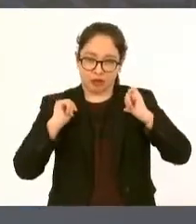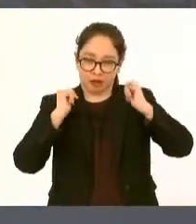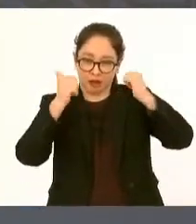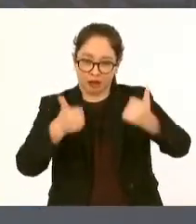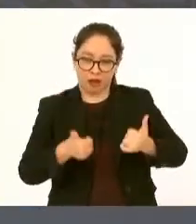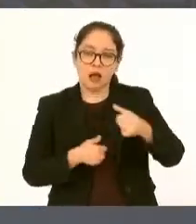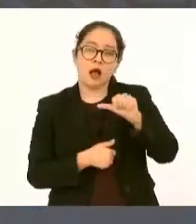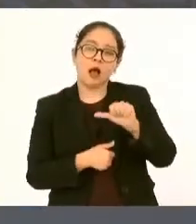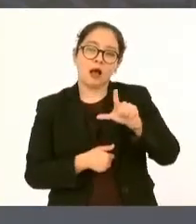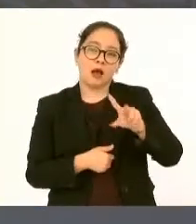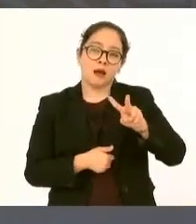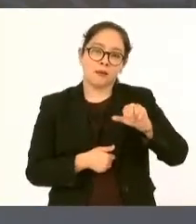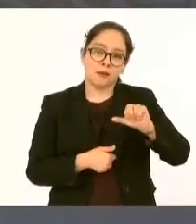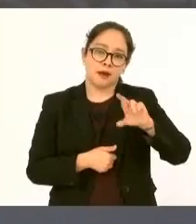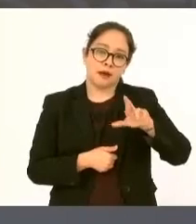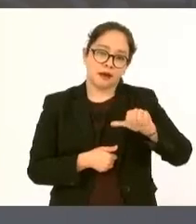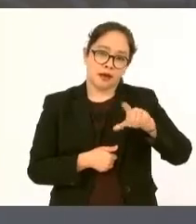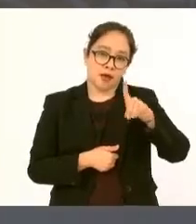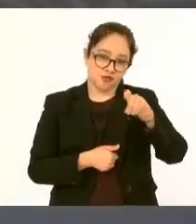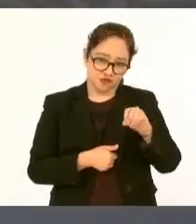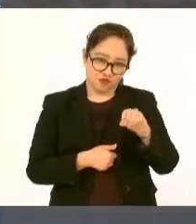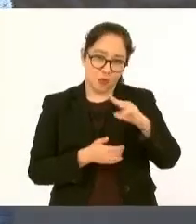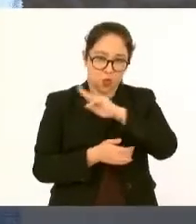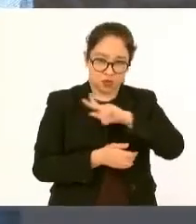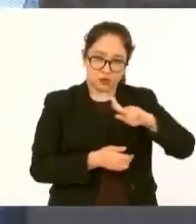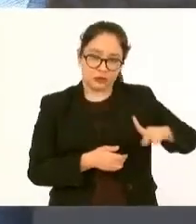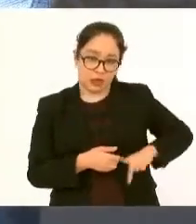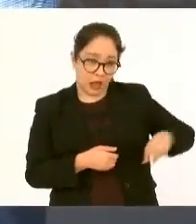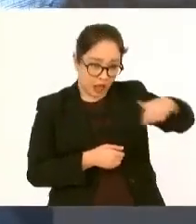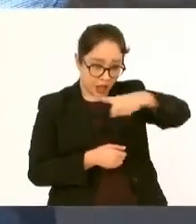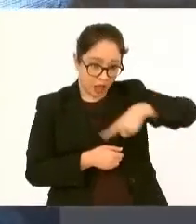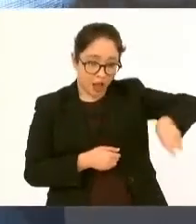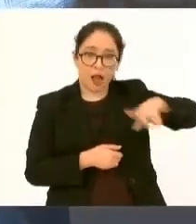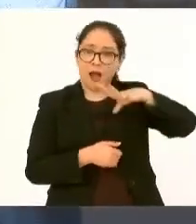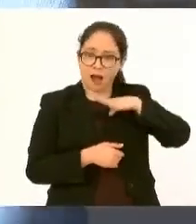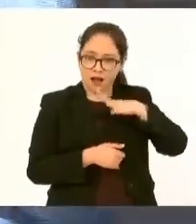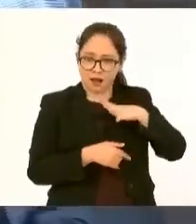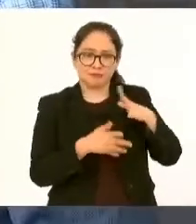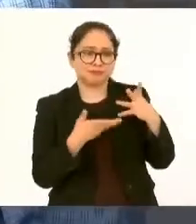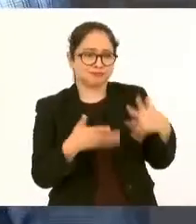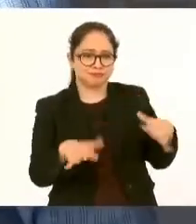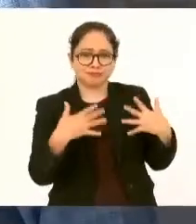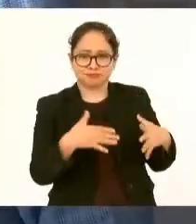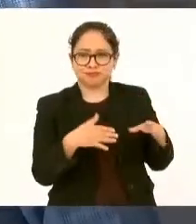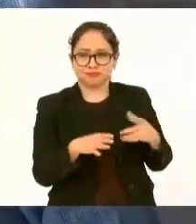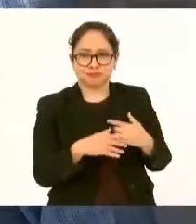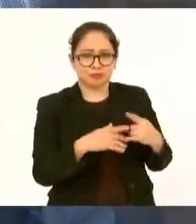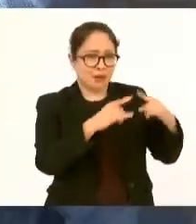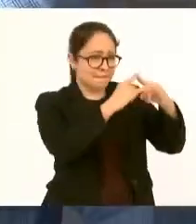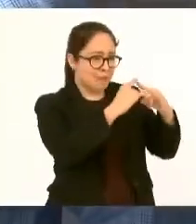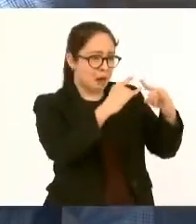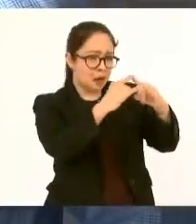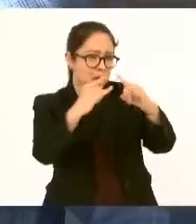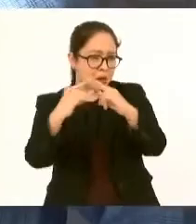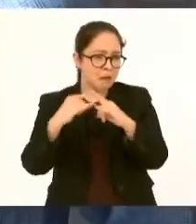tienen campamentos de pesca en toda la